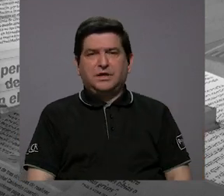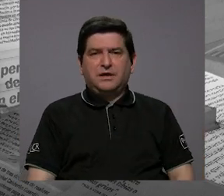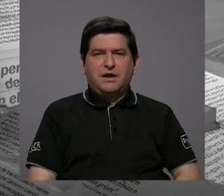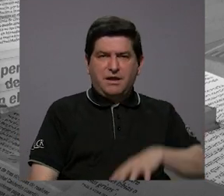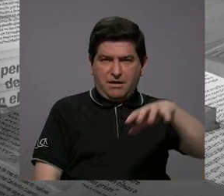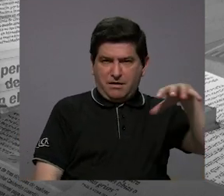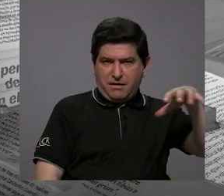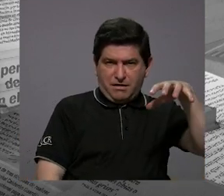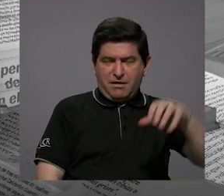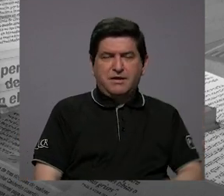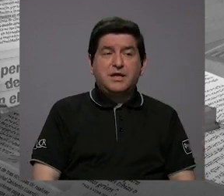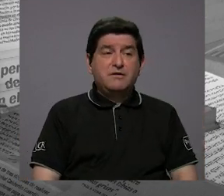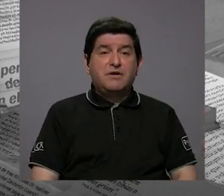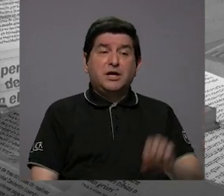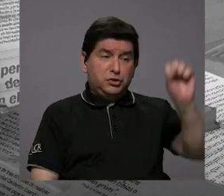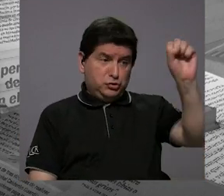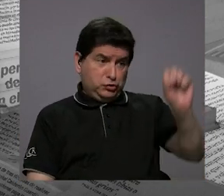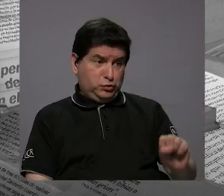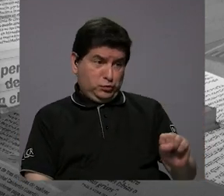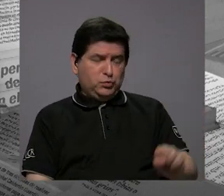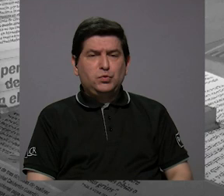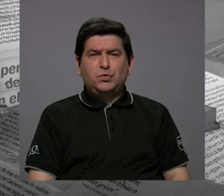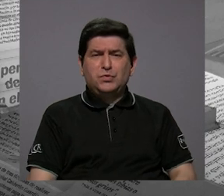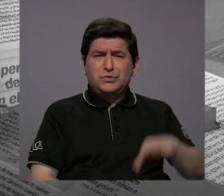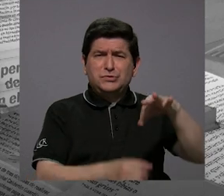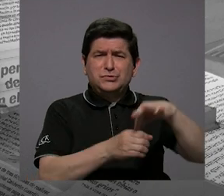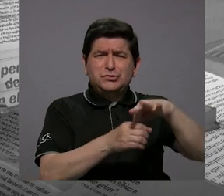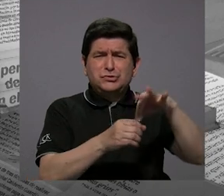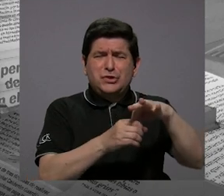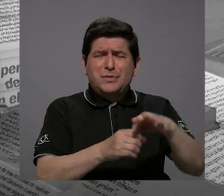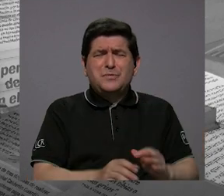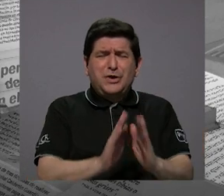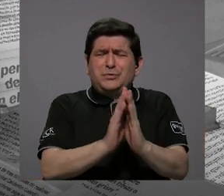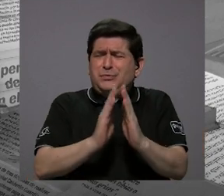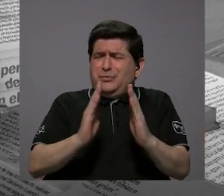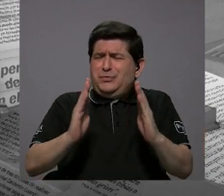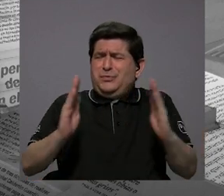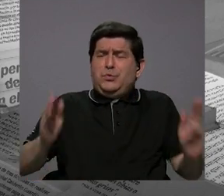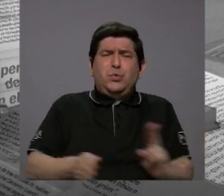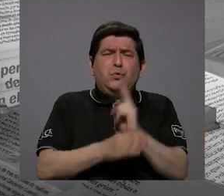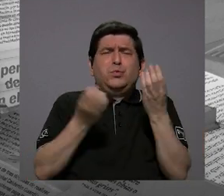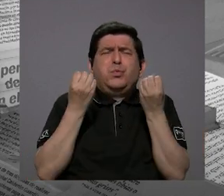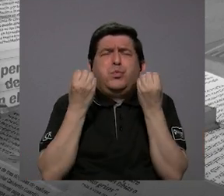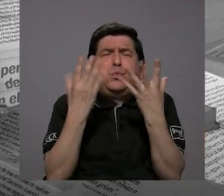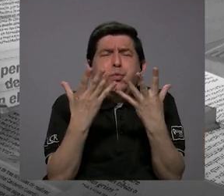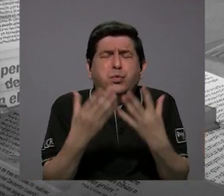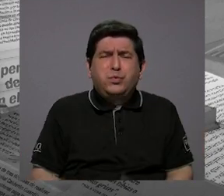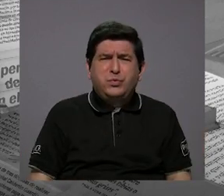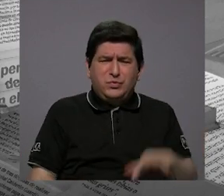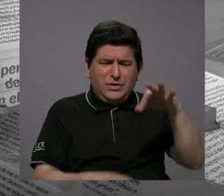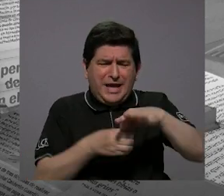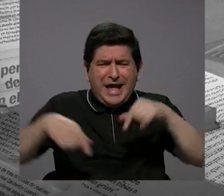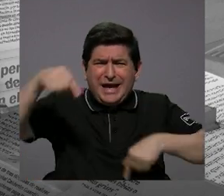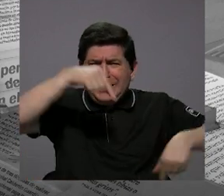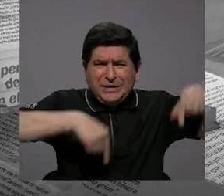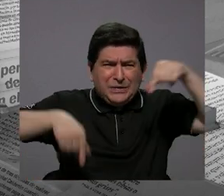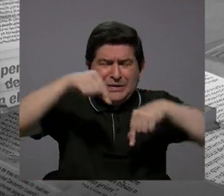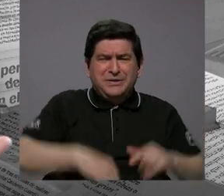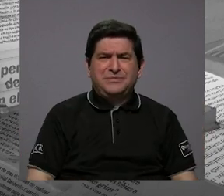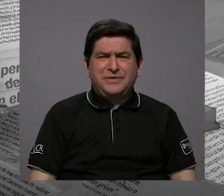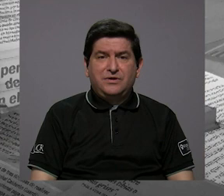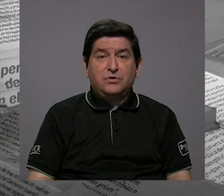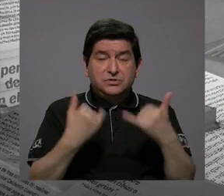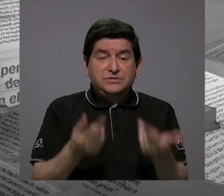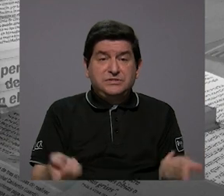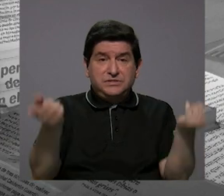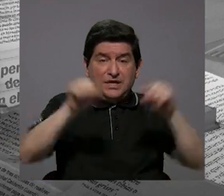zona atlántica, bueno, en la zona sur también hay cultivos extensivos que utilizan muchos agroquímicos y bueno, ya